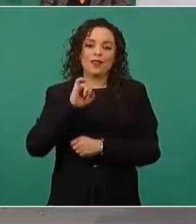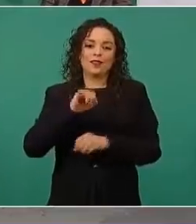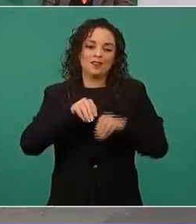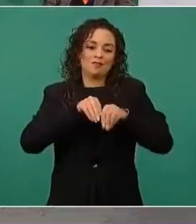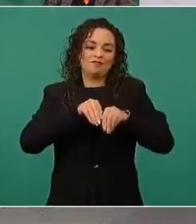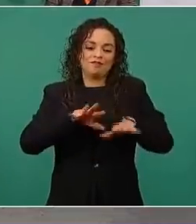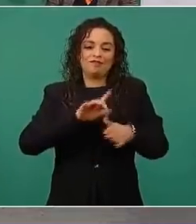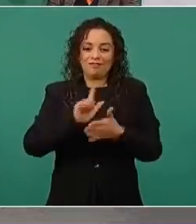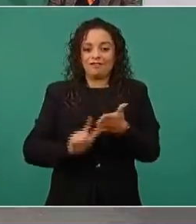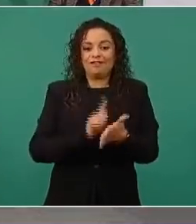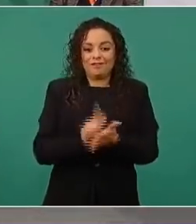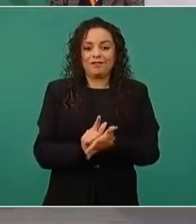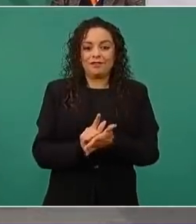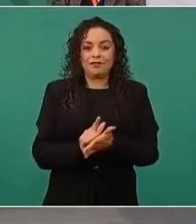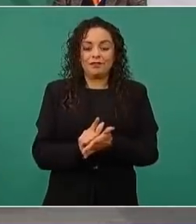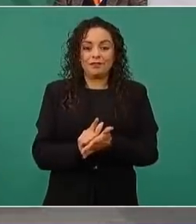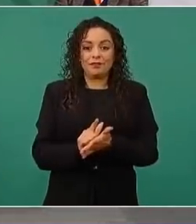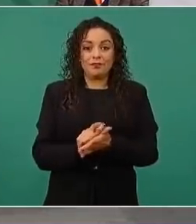Así fue,